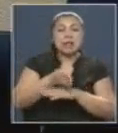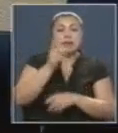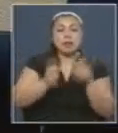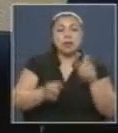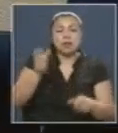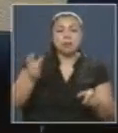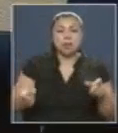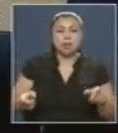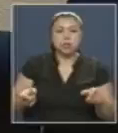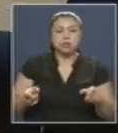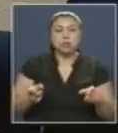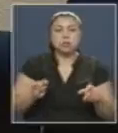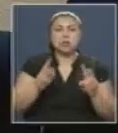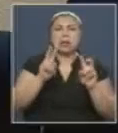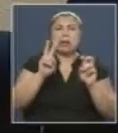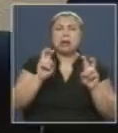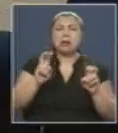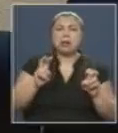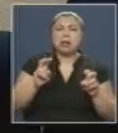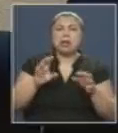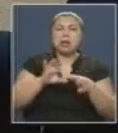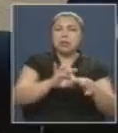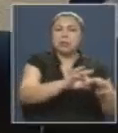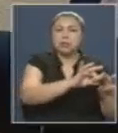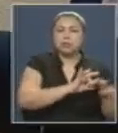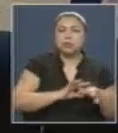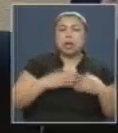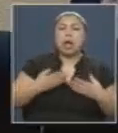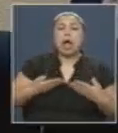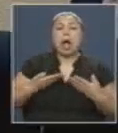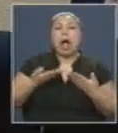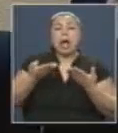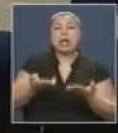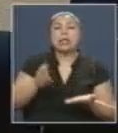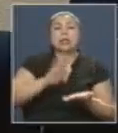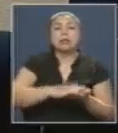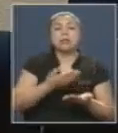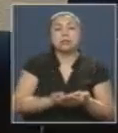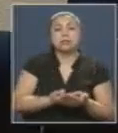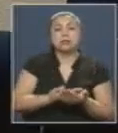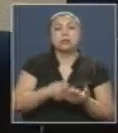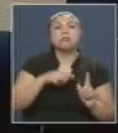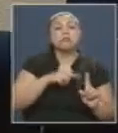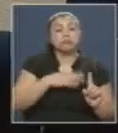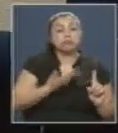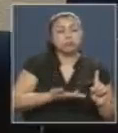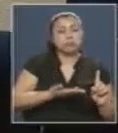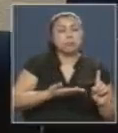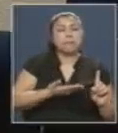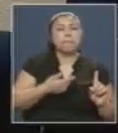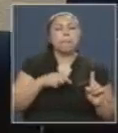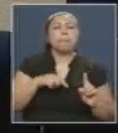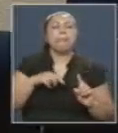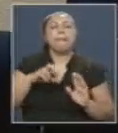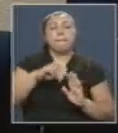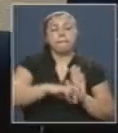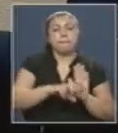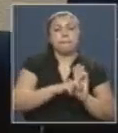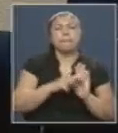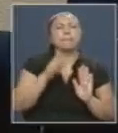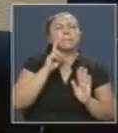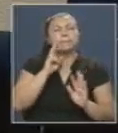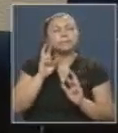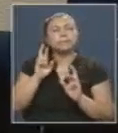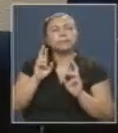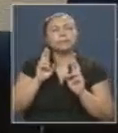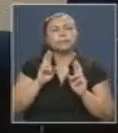las personas en relación con acciones vinculadas a su atención de salud. Específicamente, esta moción parlamentaria tiene que ver